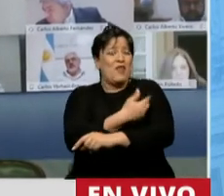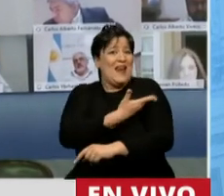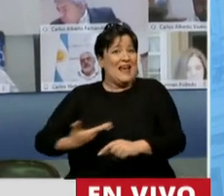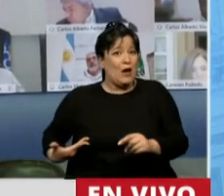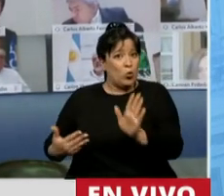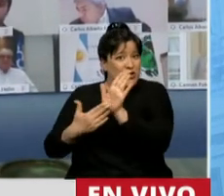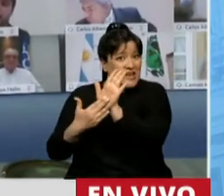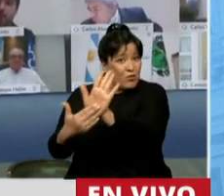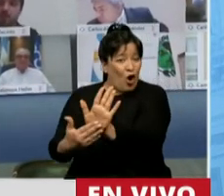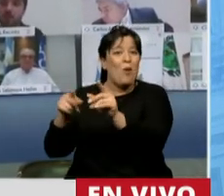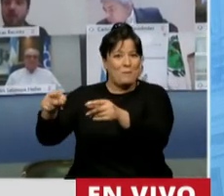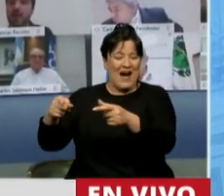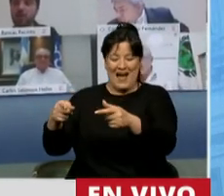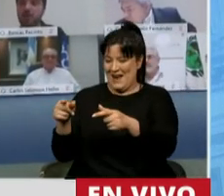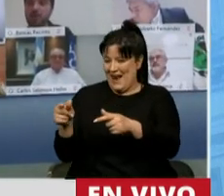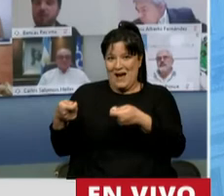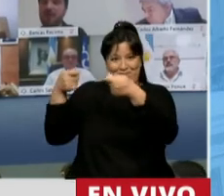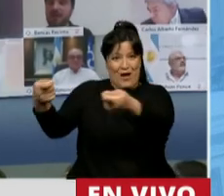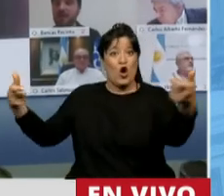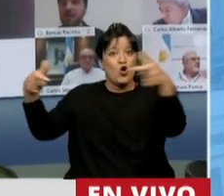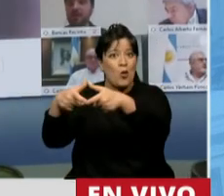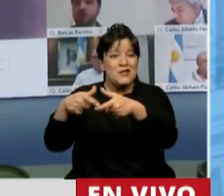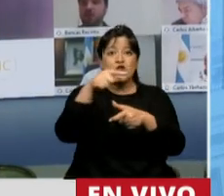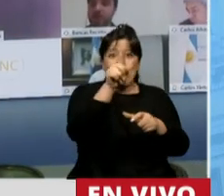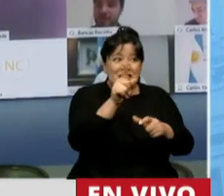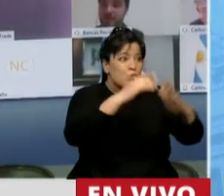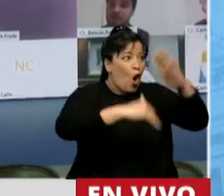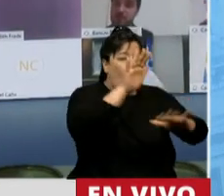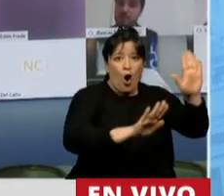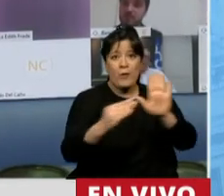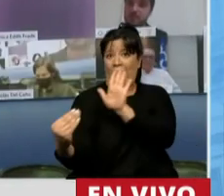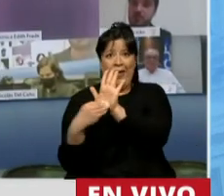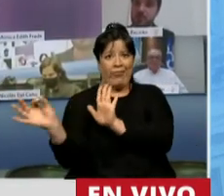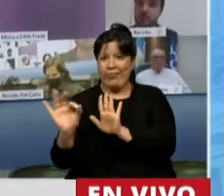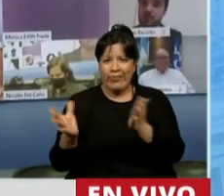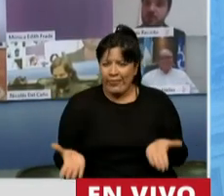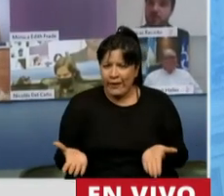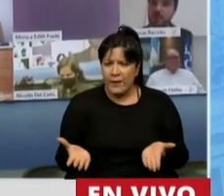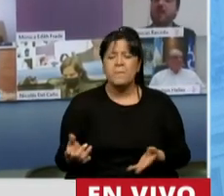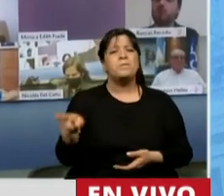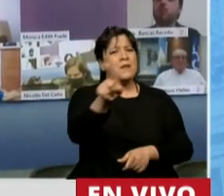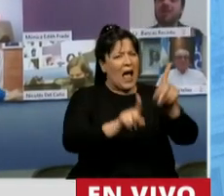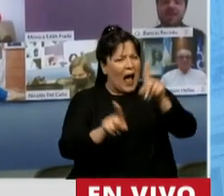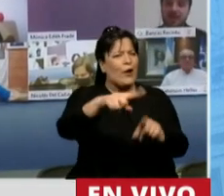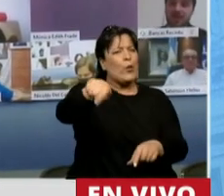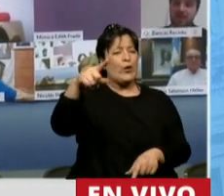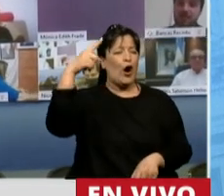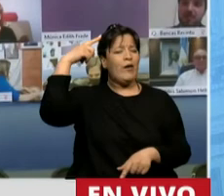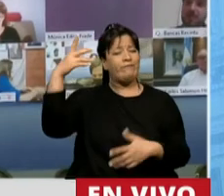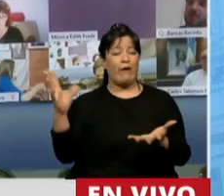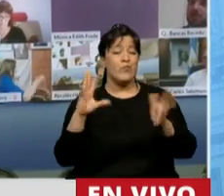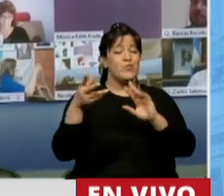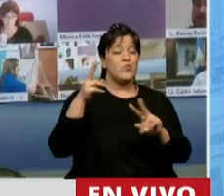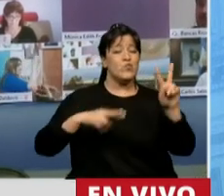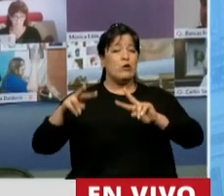elevó a la comisión en este Congreso. Aunque algunos quieran hacerse los distraídos y